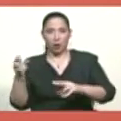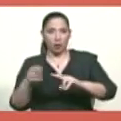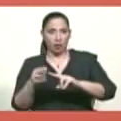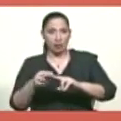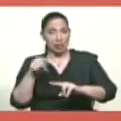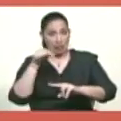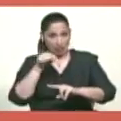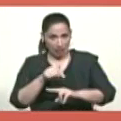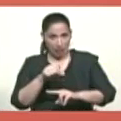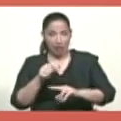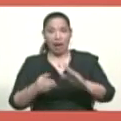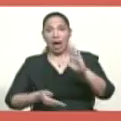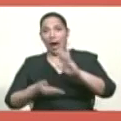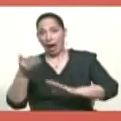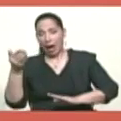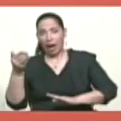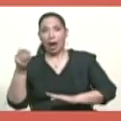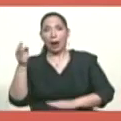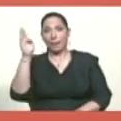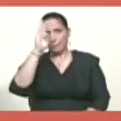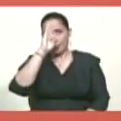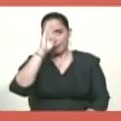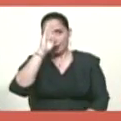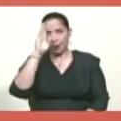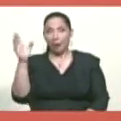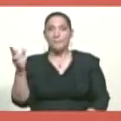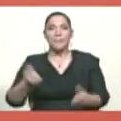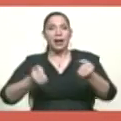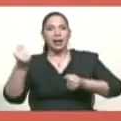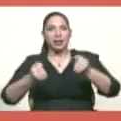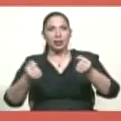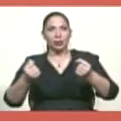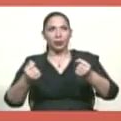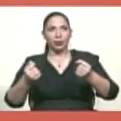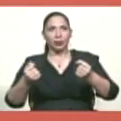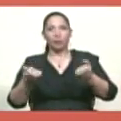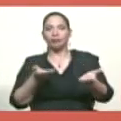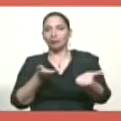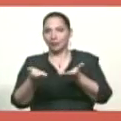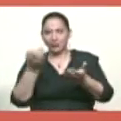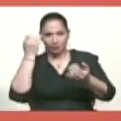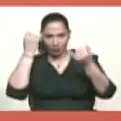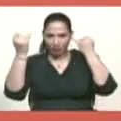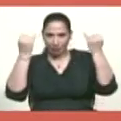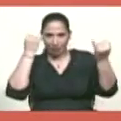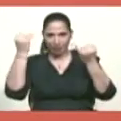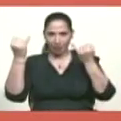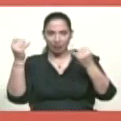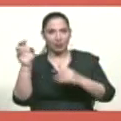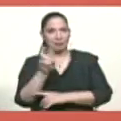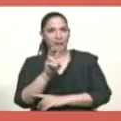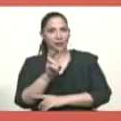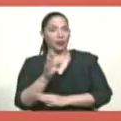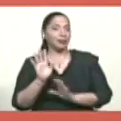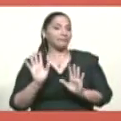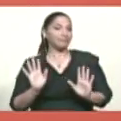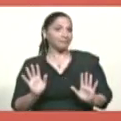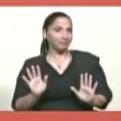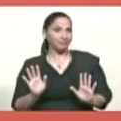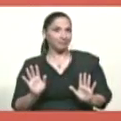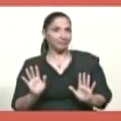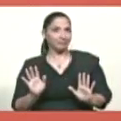desde allí al estado Marina fue un vehículo puesto por los servicios de inteligencia venezolana. Y